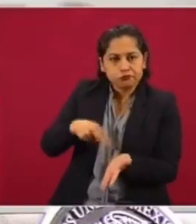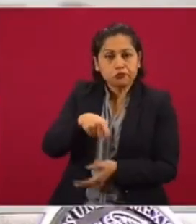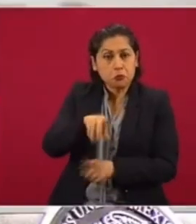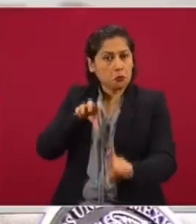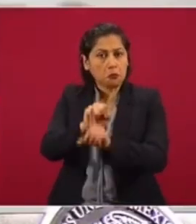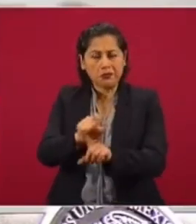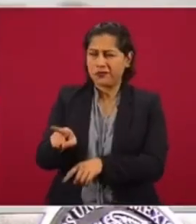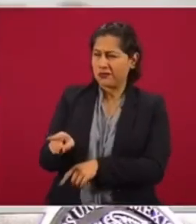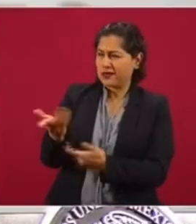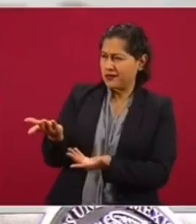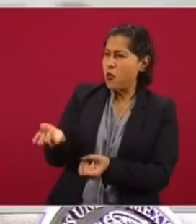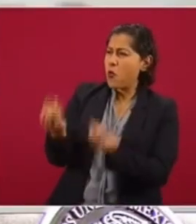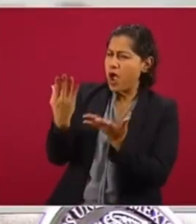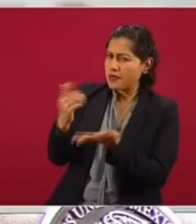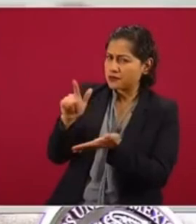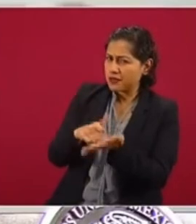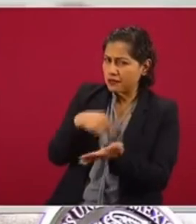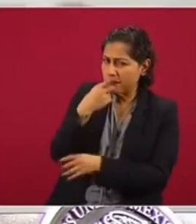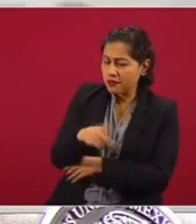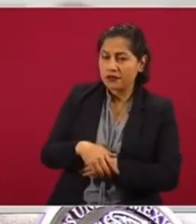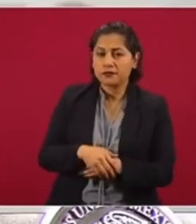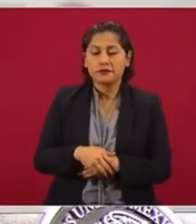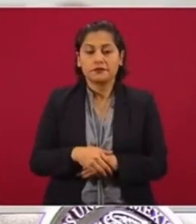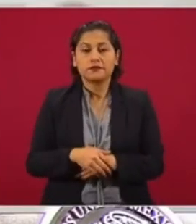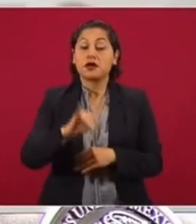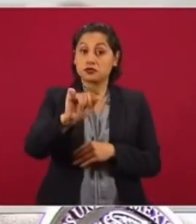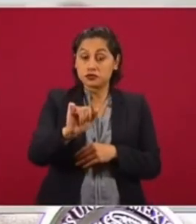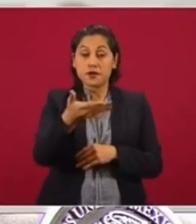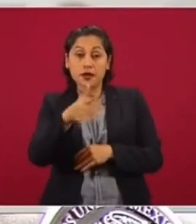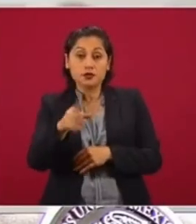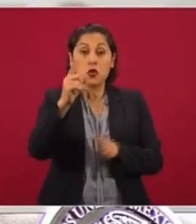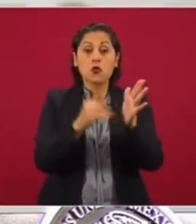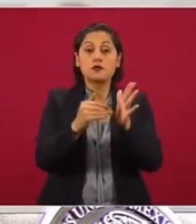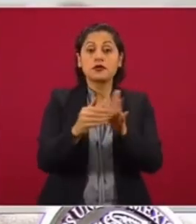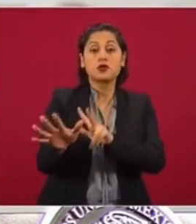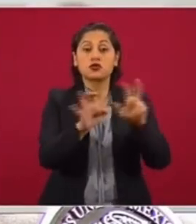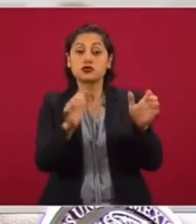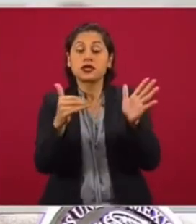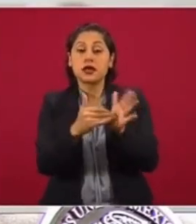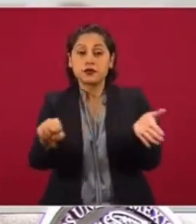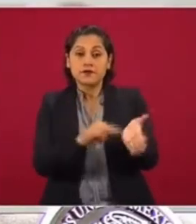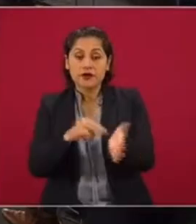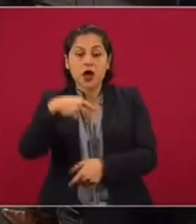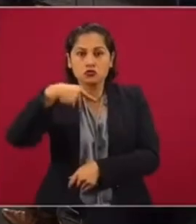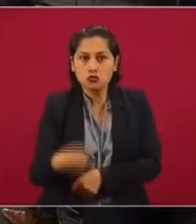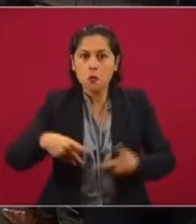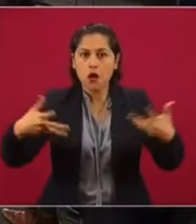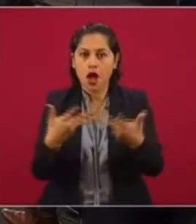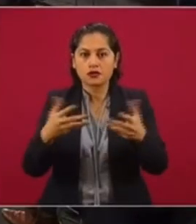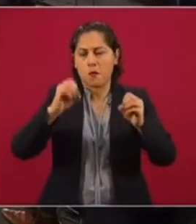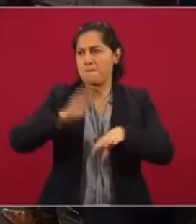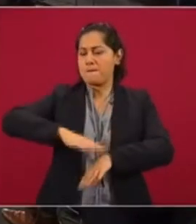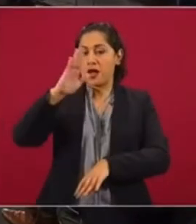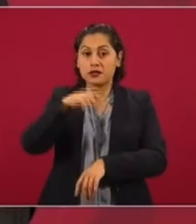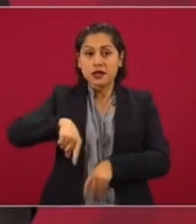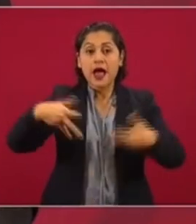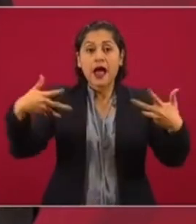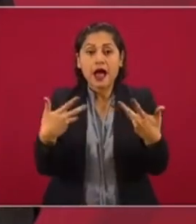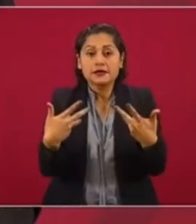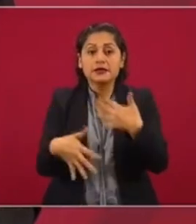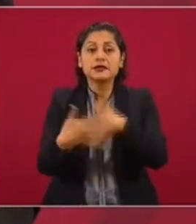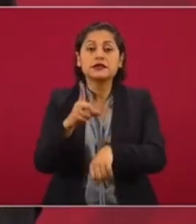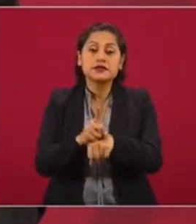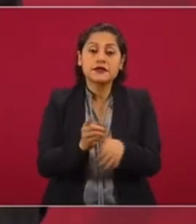¿Son cuántas de acuerdo a la ley, Jesús? Sí, como un millón ochocientas mil consiguieron, o sea, hasta más. Y lo hicieron creo que en quince días,